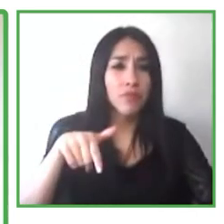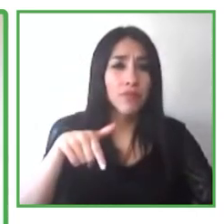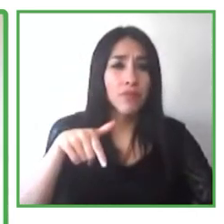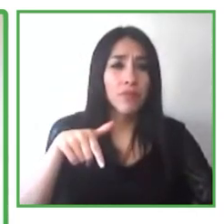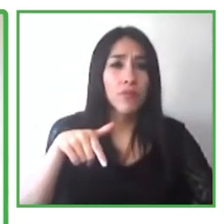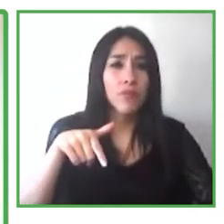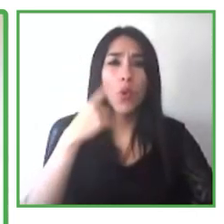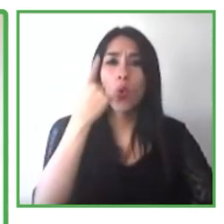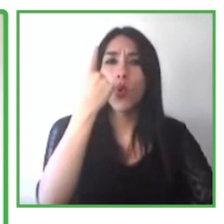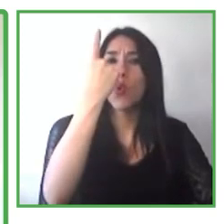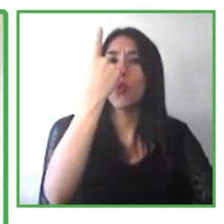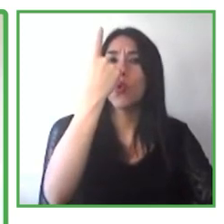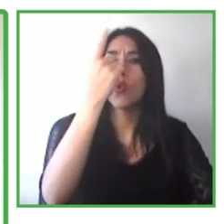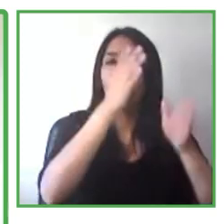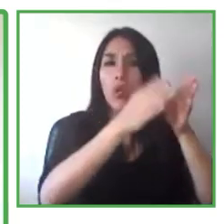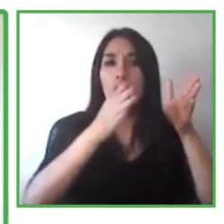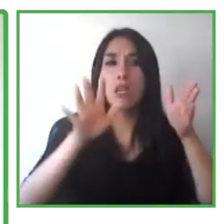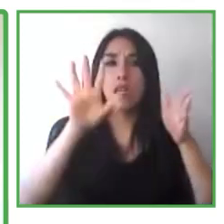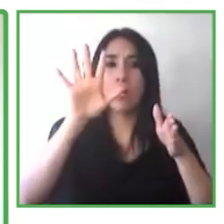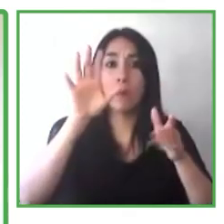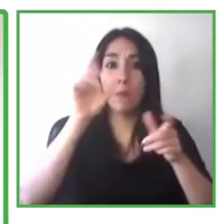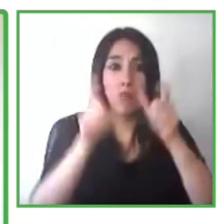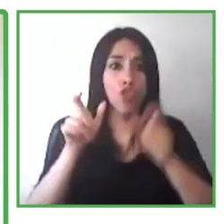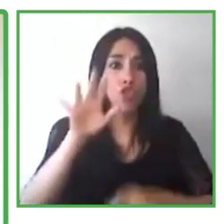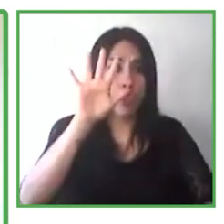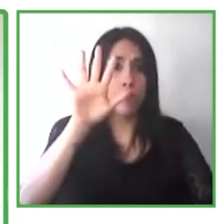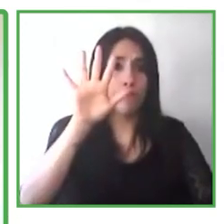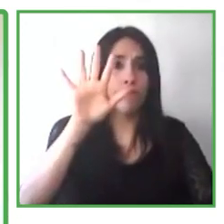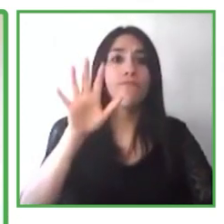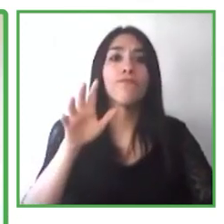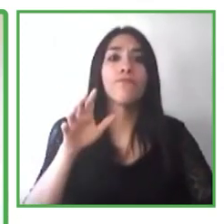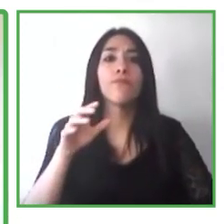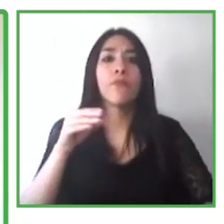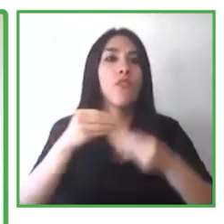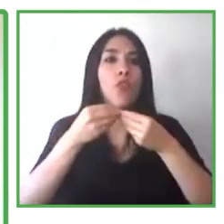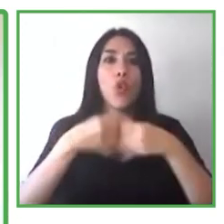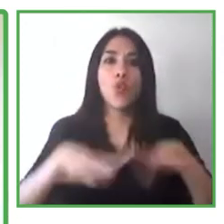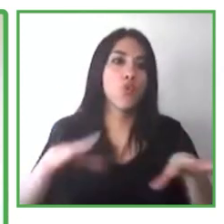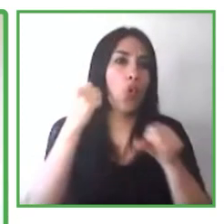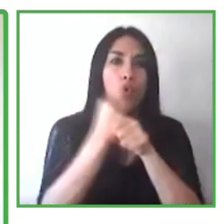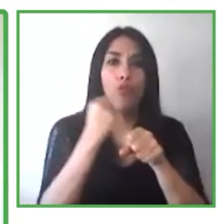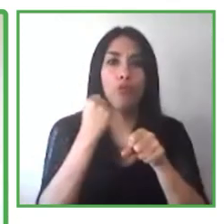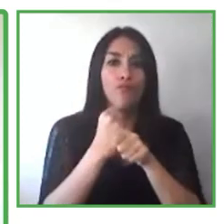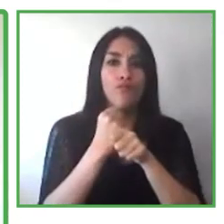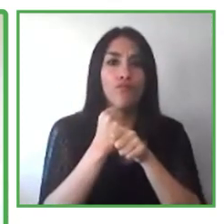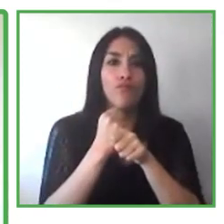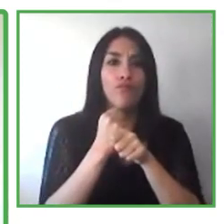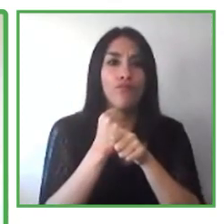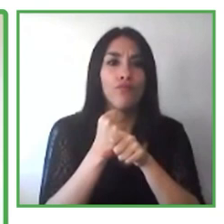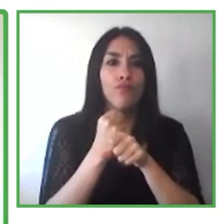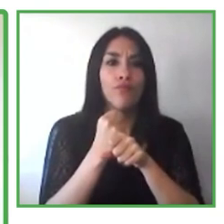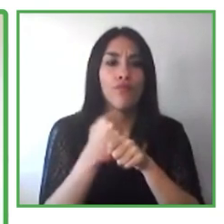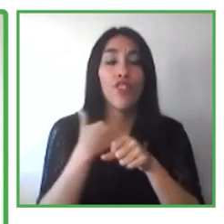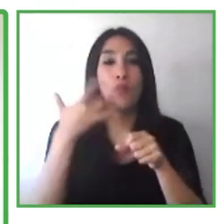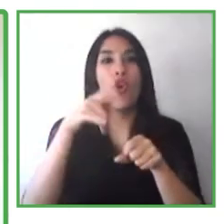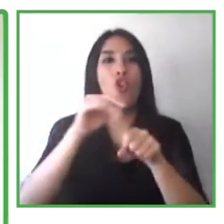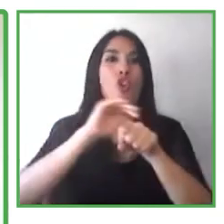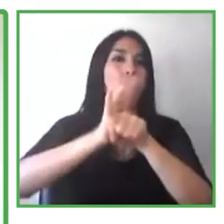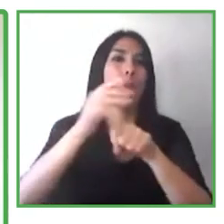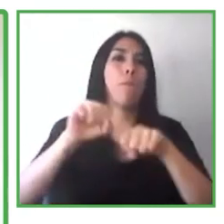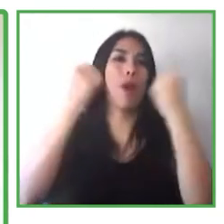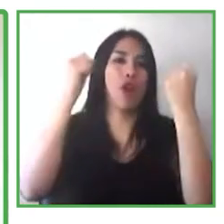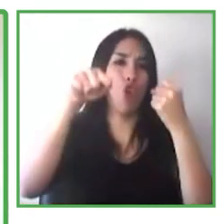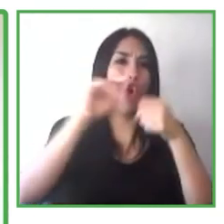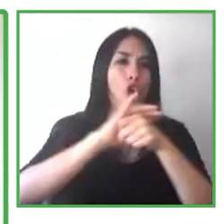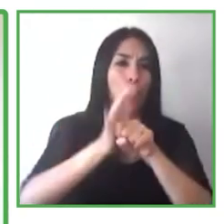versus 1, 7 sin la pandemia. Esto es muy importante. Entonces, mientras nos reunimos estamos todos